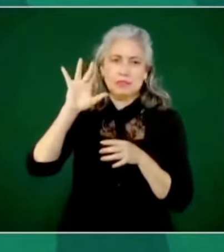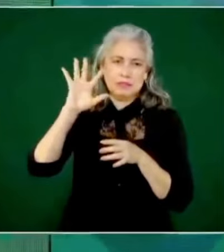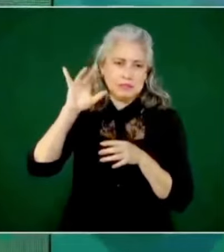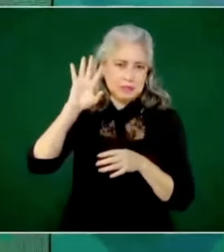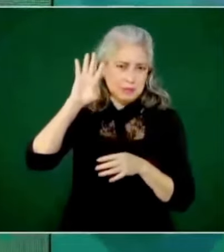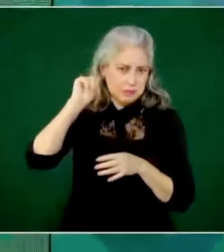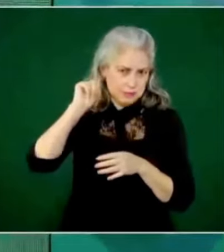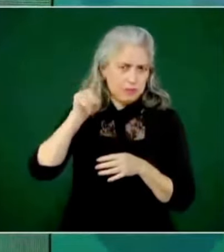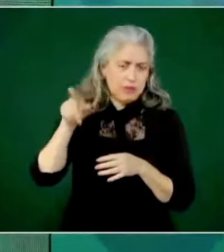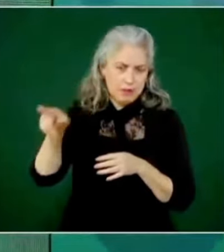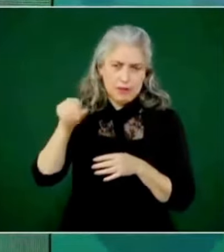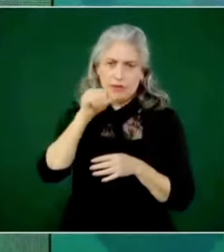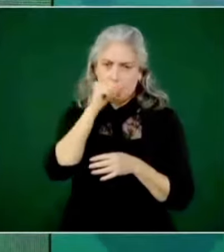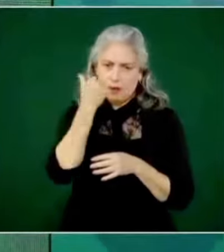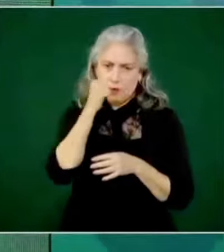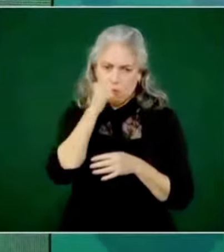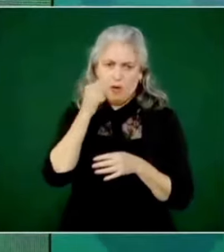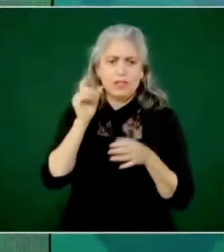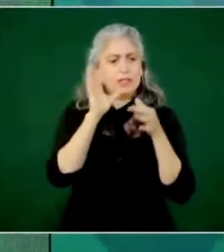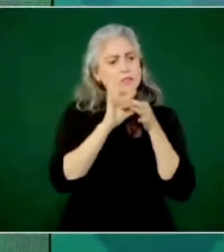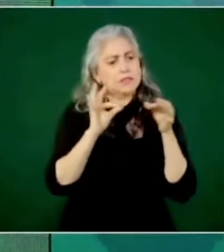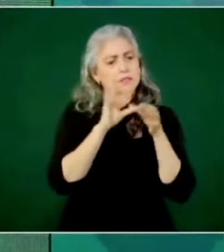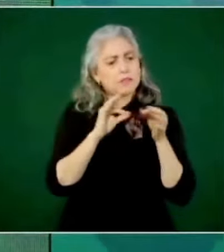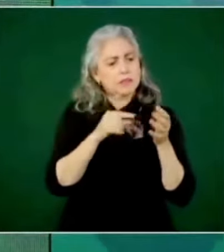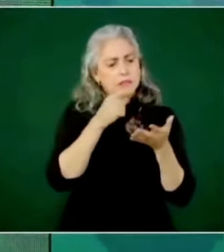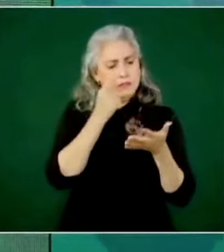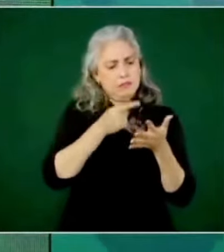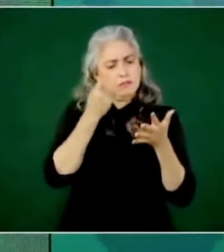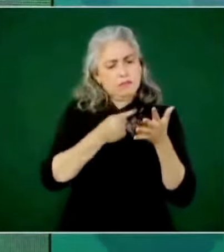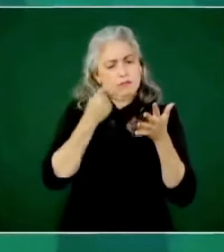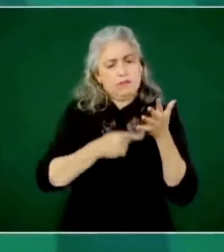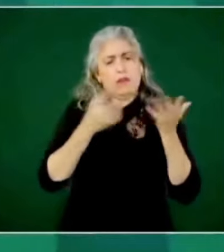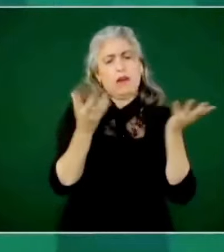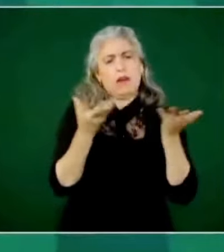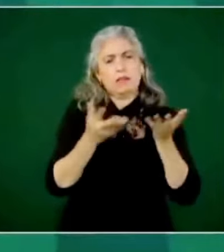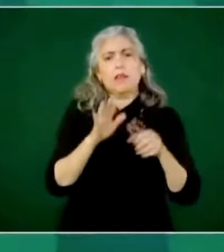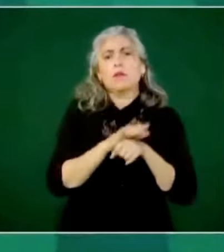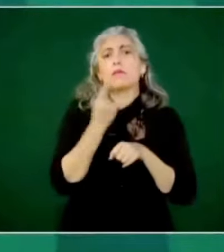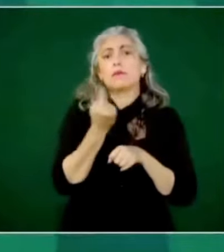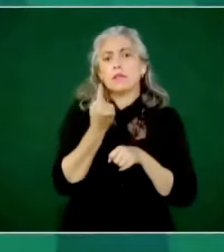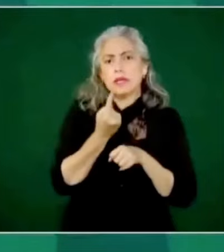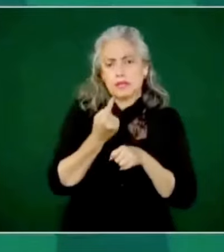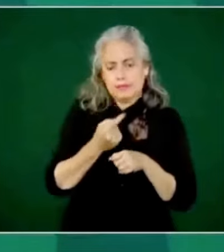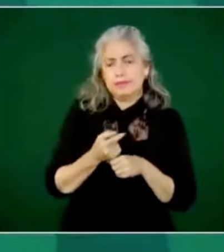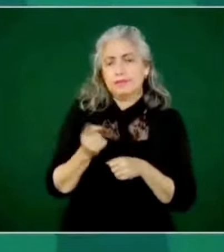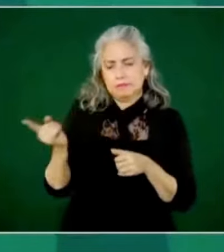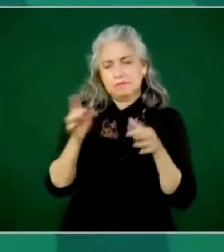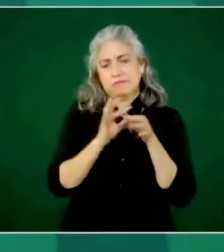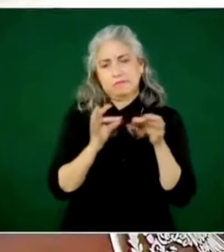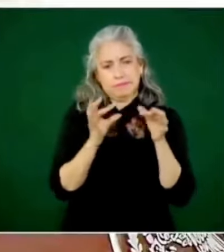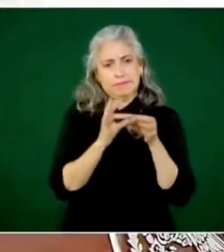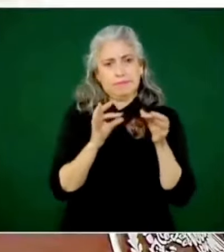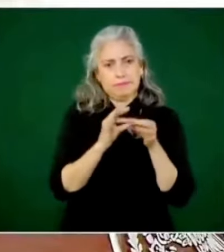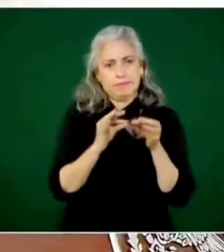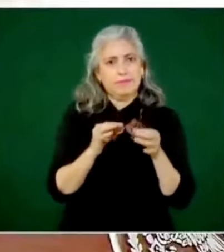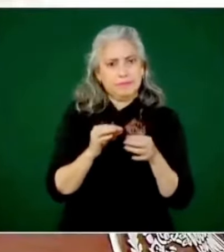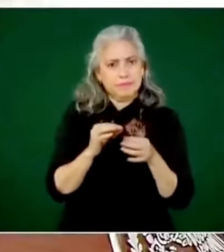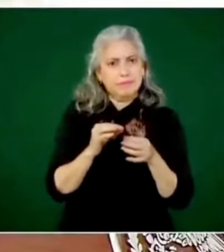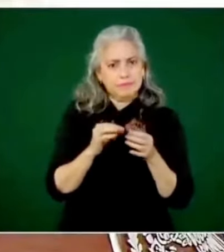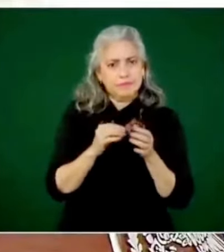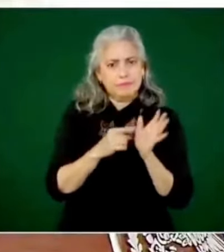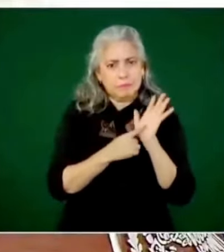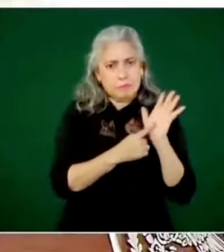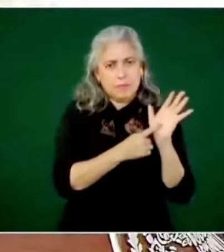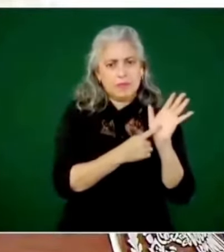de estas medidas, juárez opina que el clero puede consagrarse,